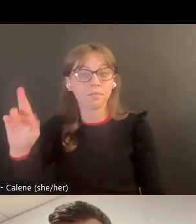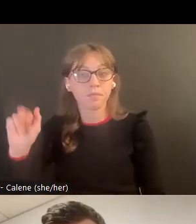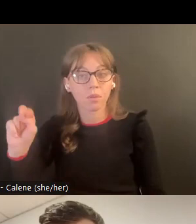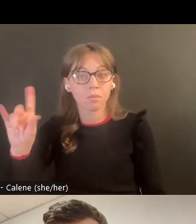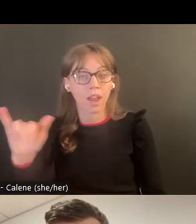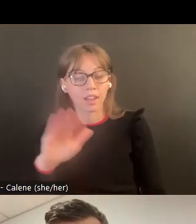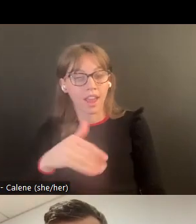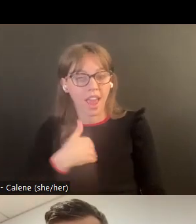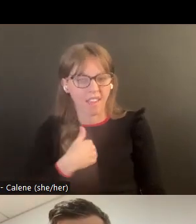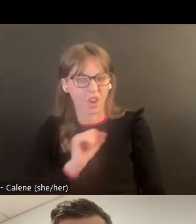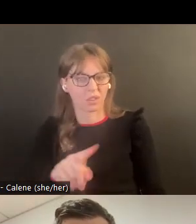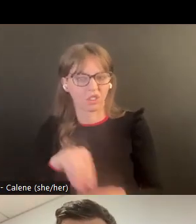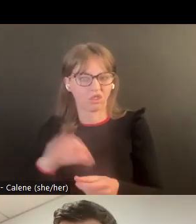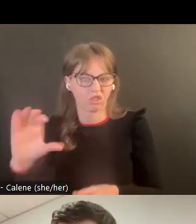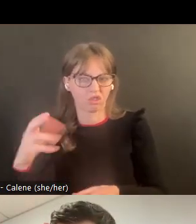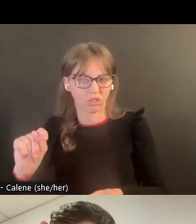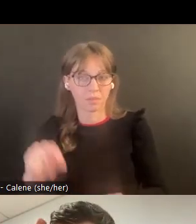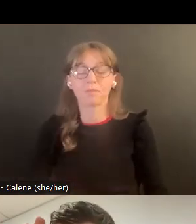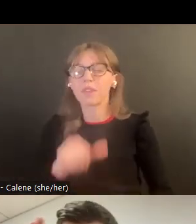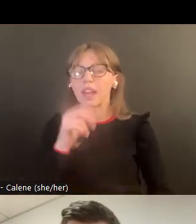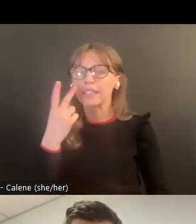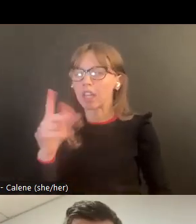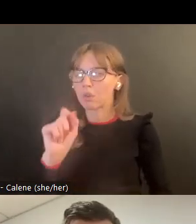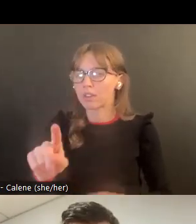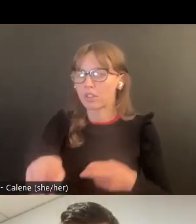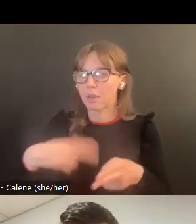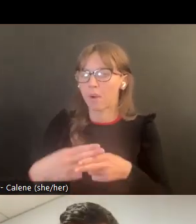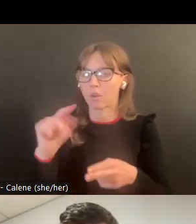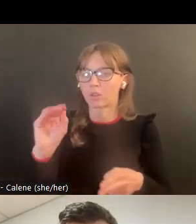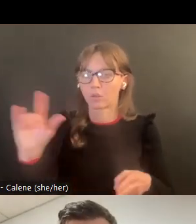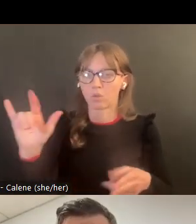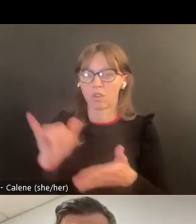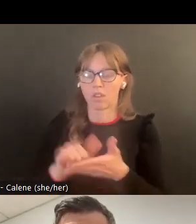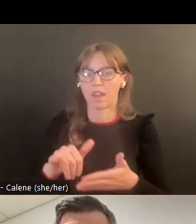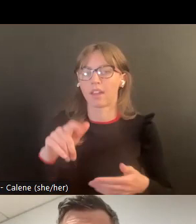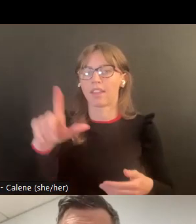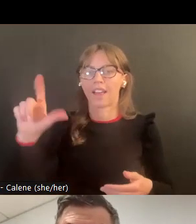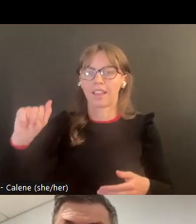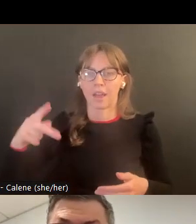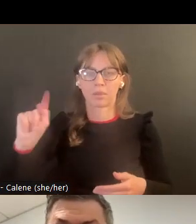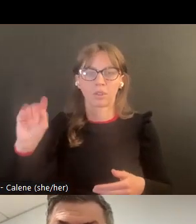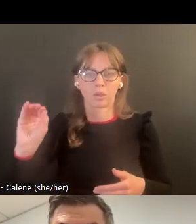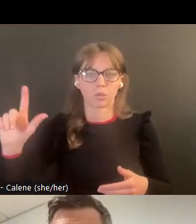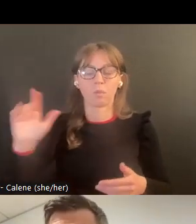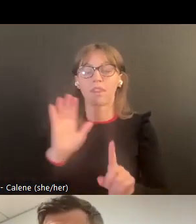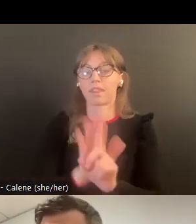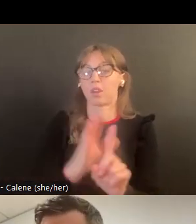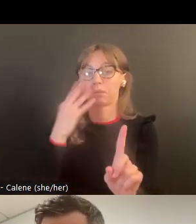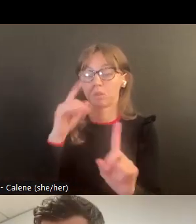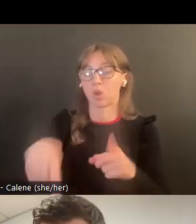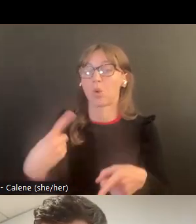podrían entonces ser más ideal para hacer un asesoramiento del Lab.